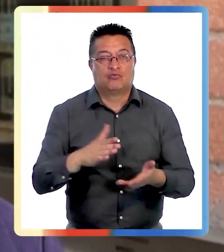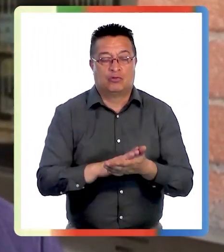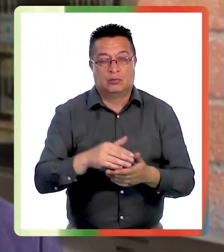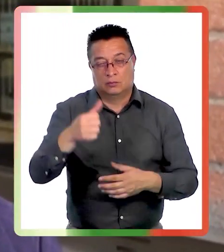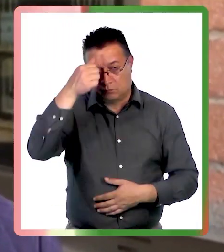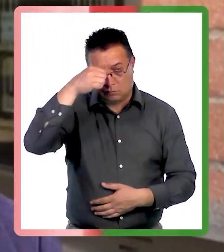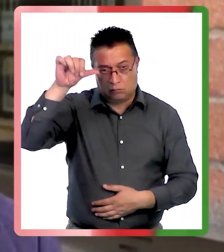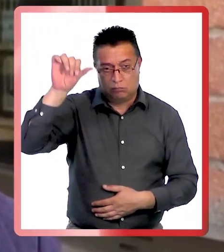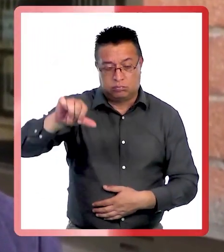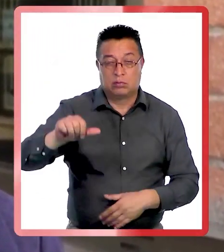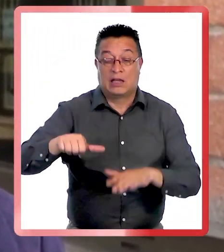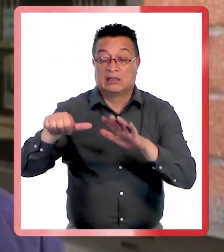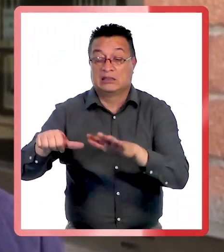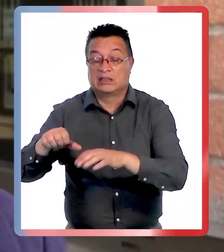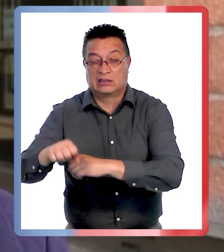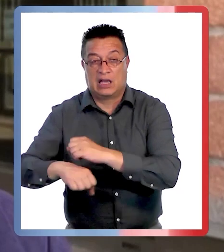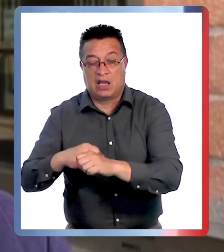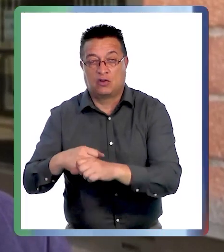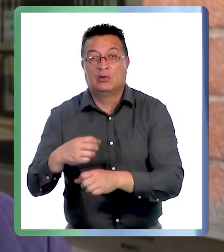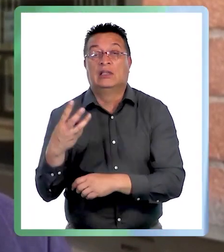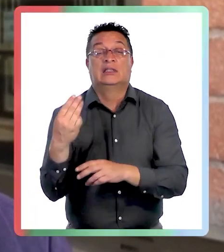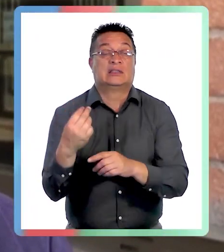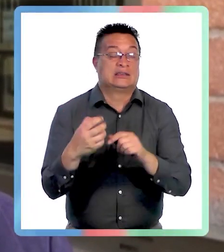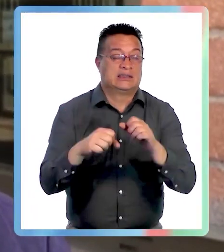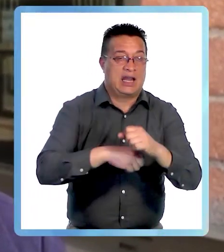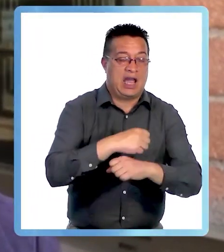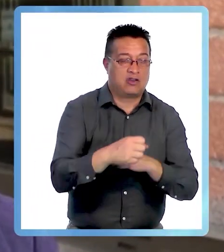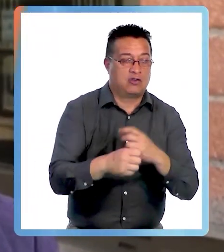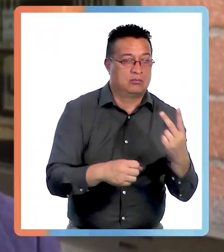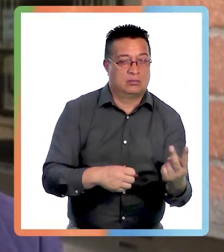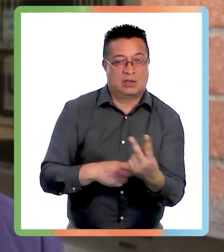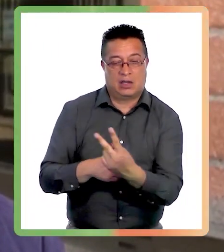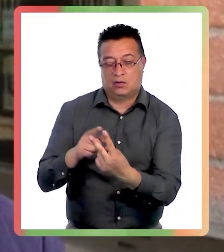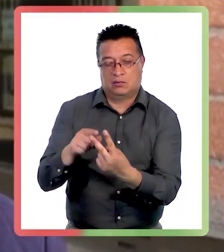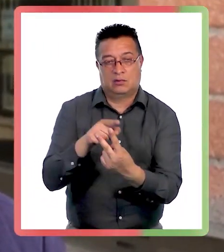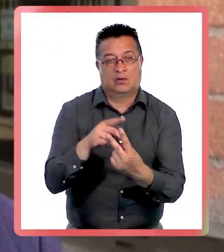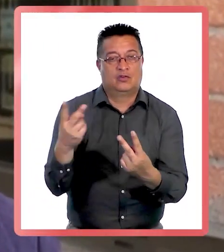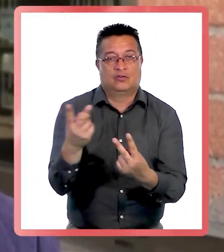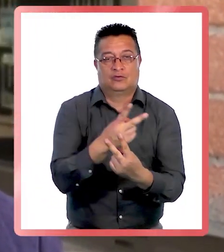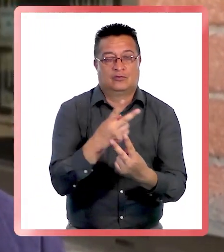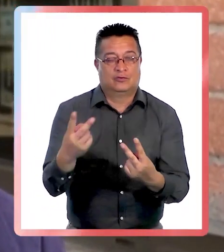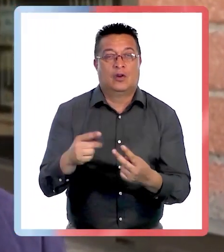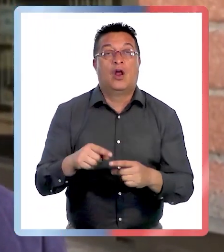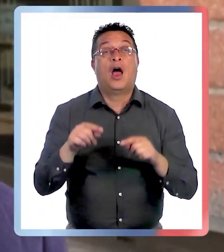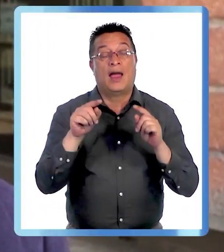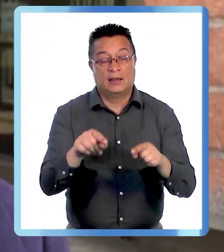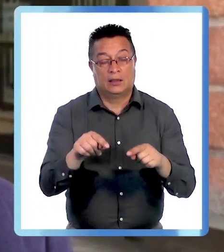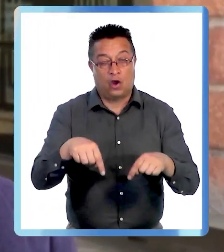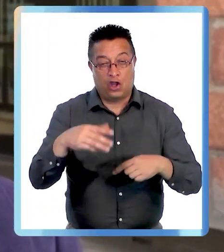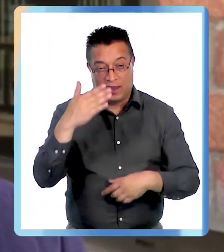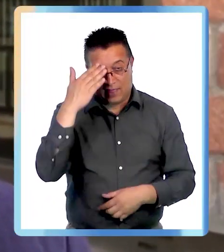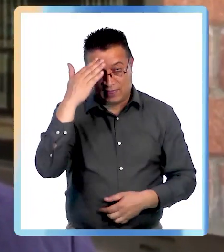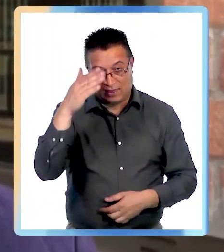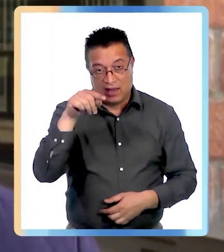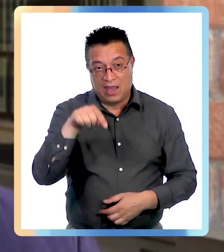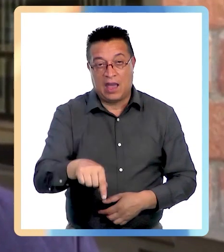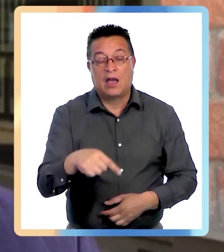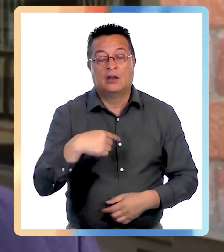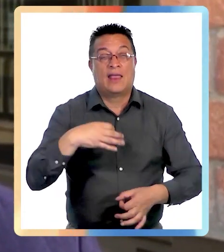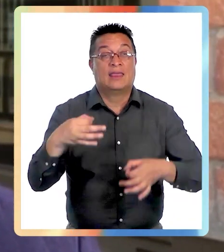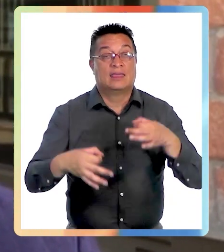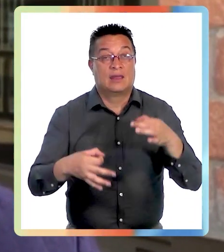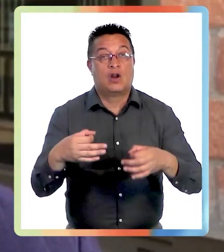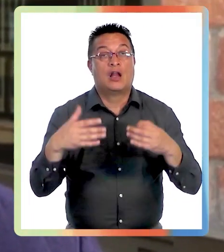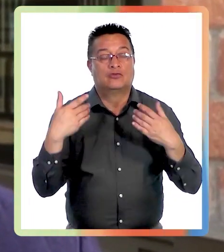Se ha condenado a una pena de 16 años y 13 años respectivamente a cada uno de los partícipes del ilícito el día de hoy, por lo